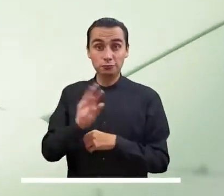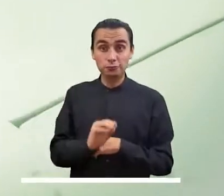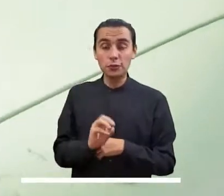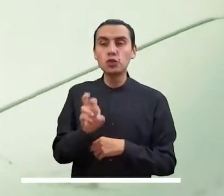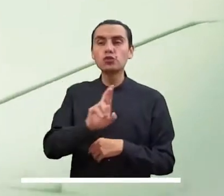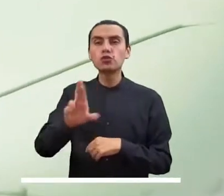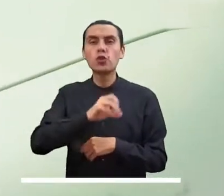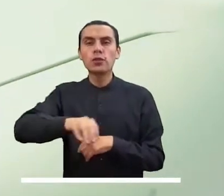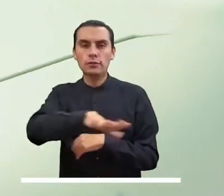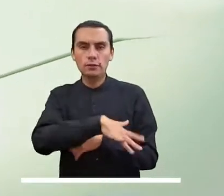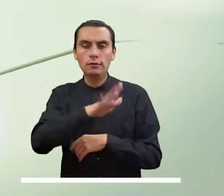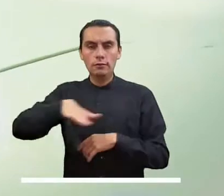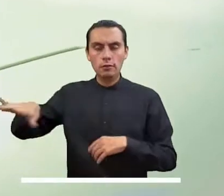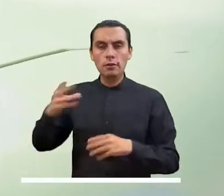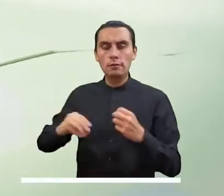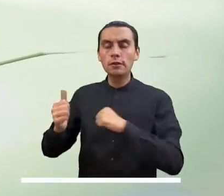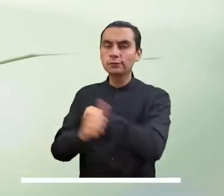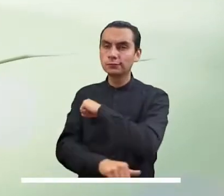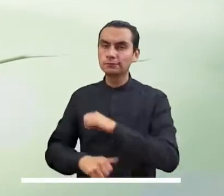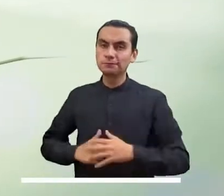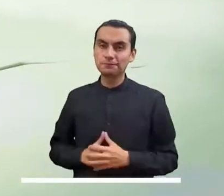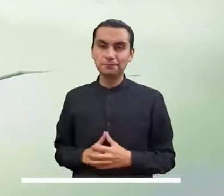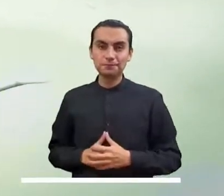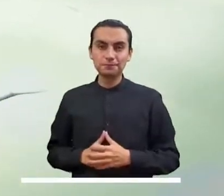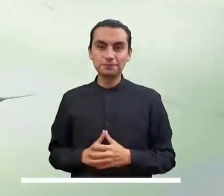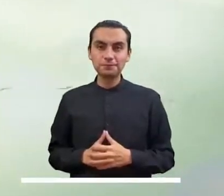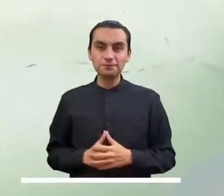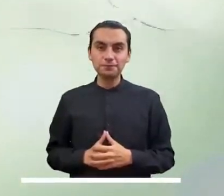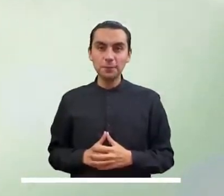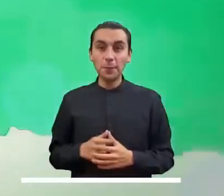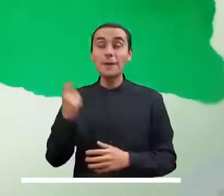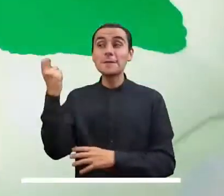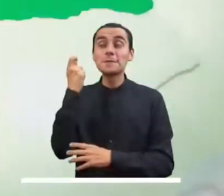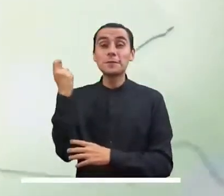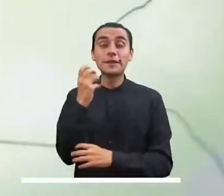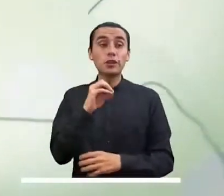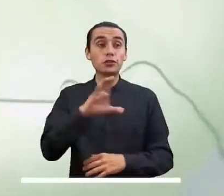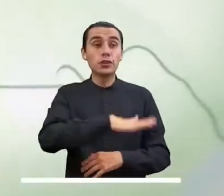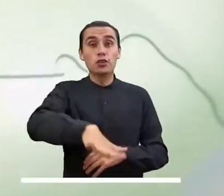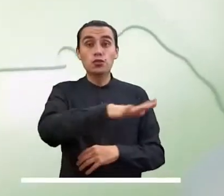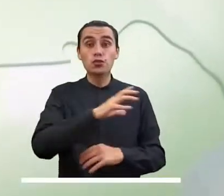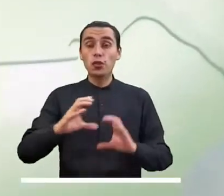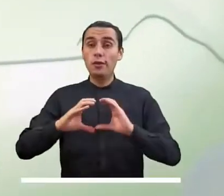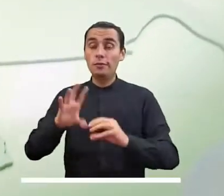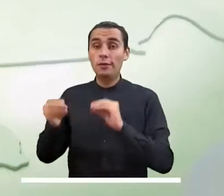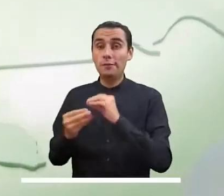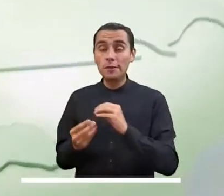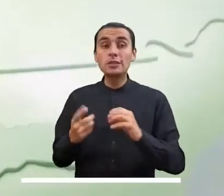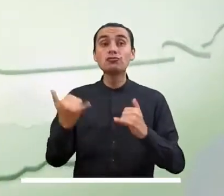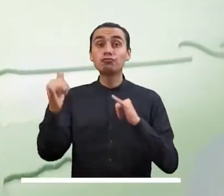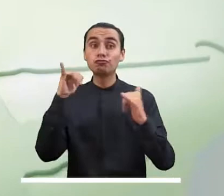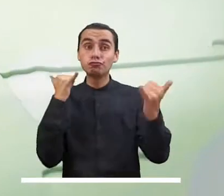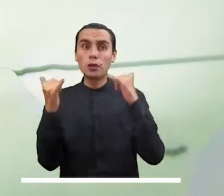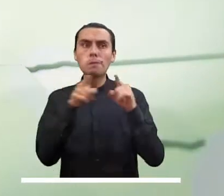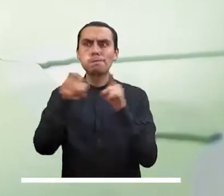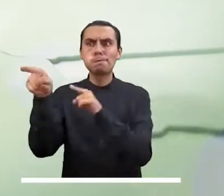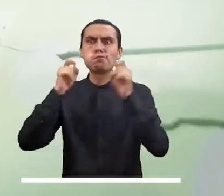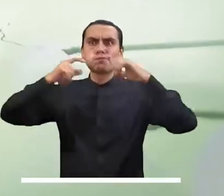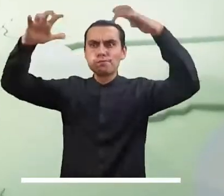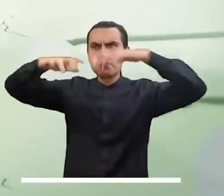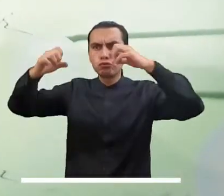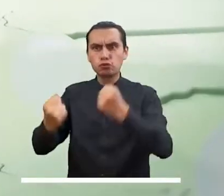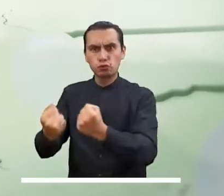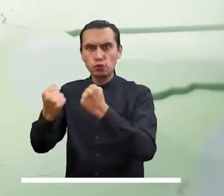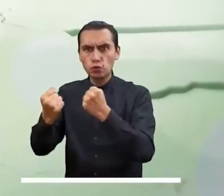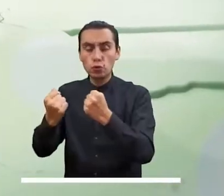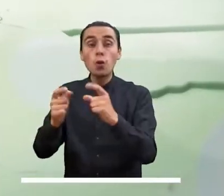Cafetero, suroriente de Antioquia y Boyacá. En Meta y occidente de Arauca y de Casanares se esperan lluvias